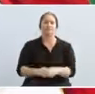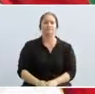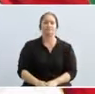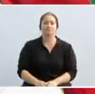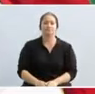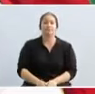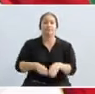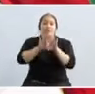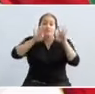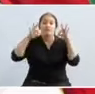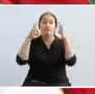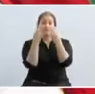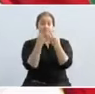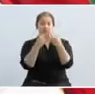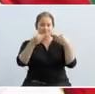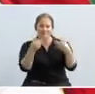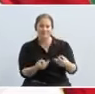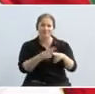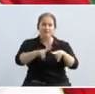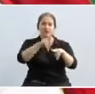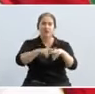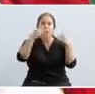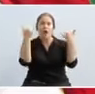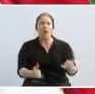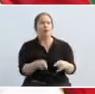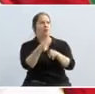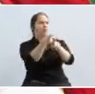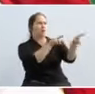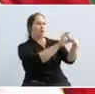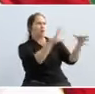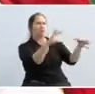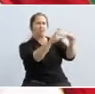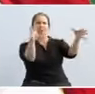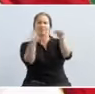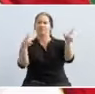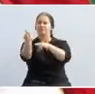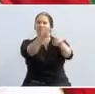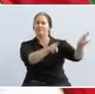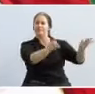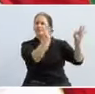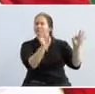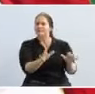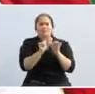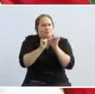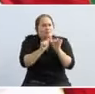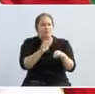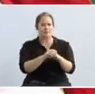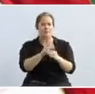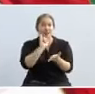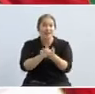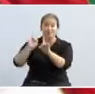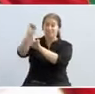La familia natural está en peligro de extinción y esto pone en peligro la seguridad y el bienestar y el